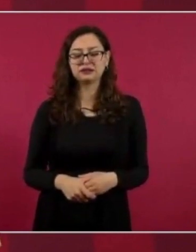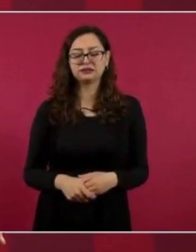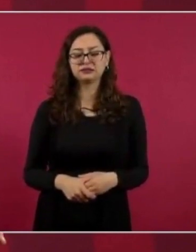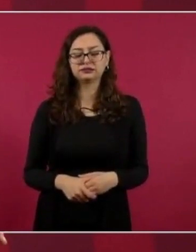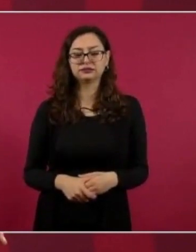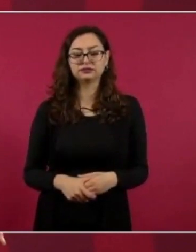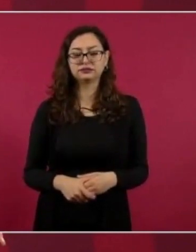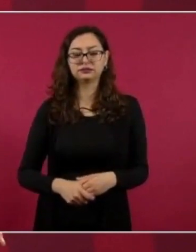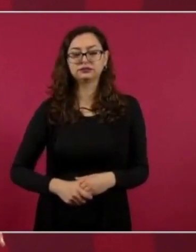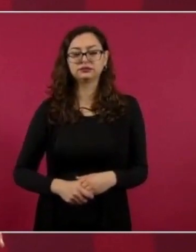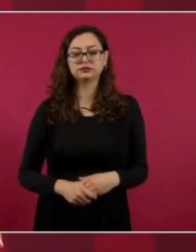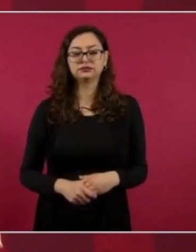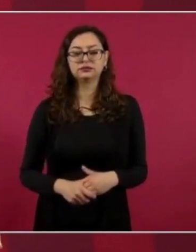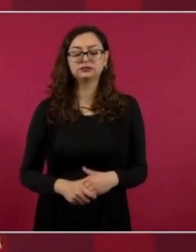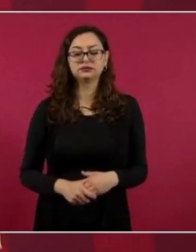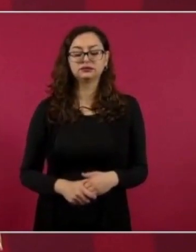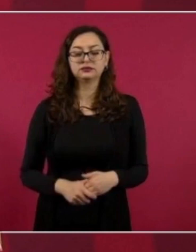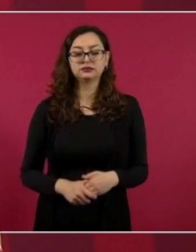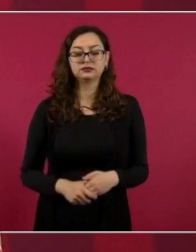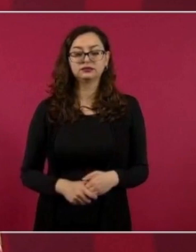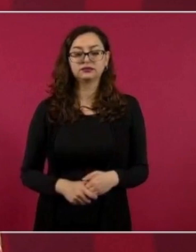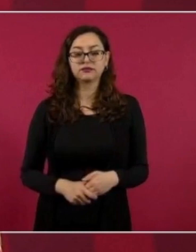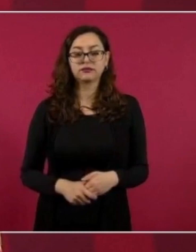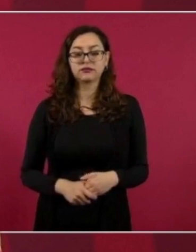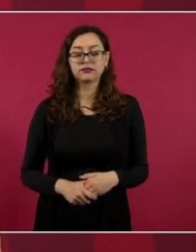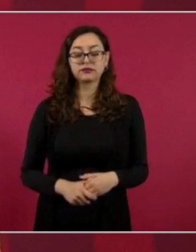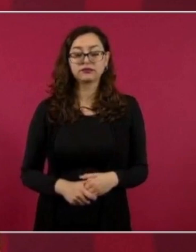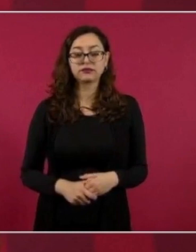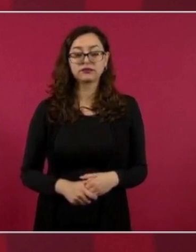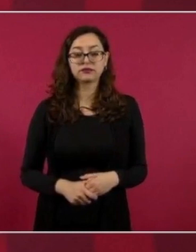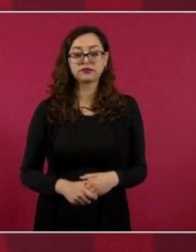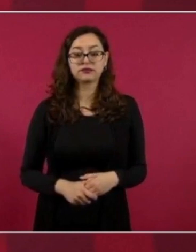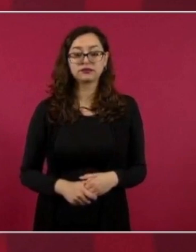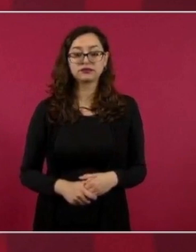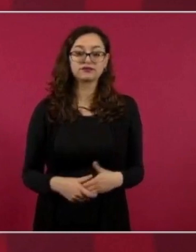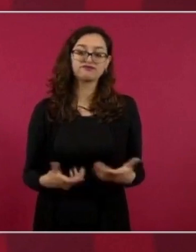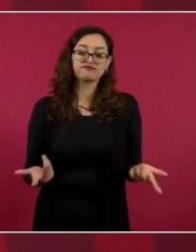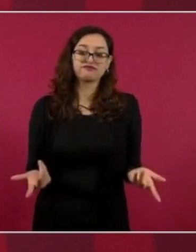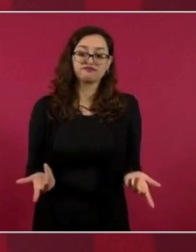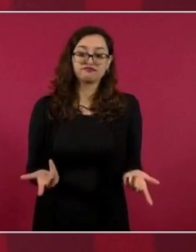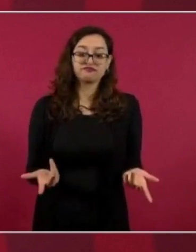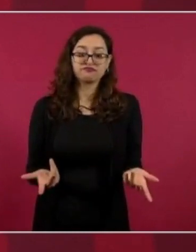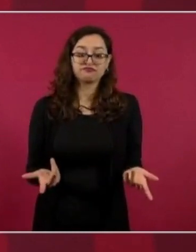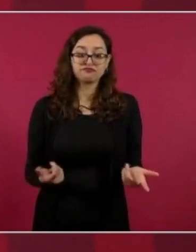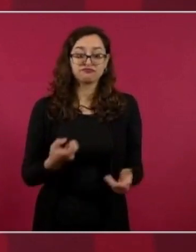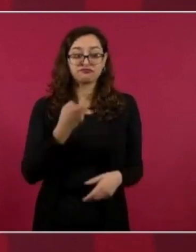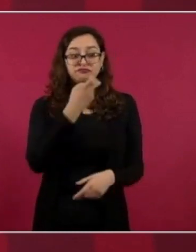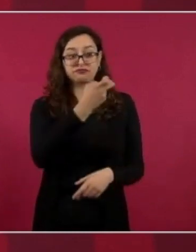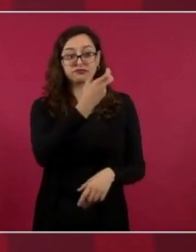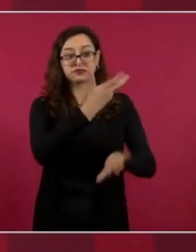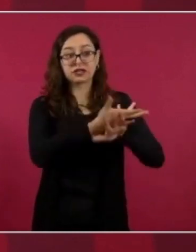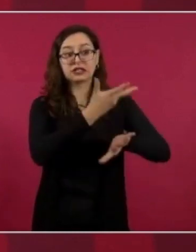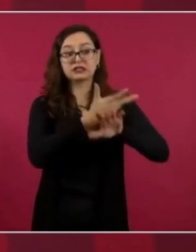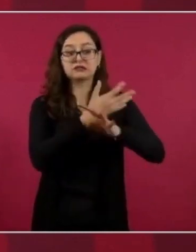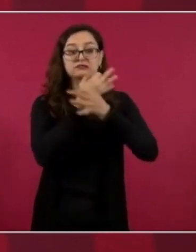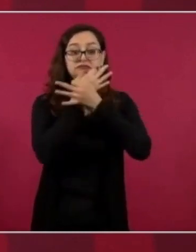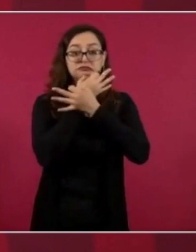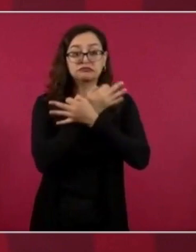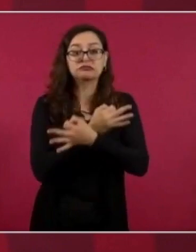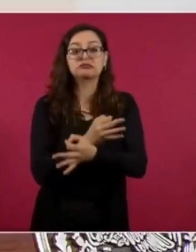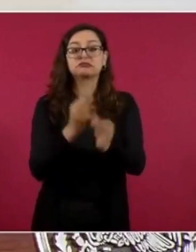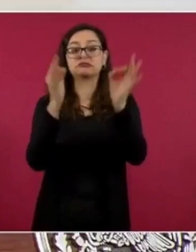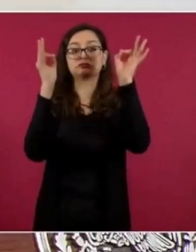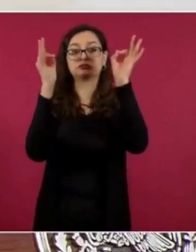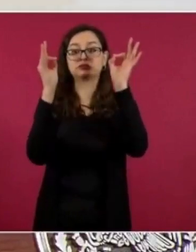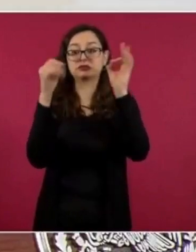aquí sí, el Reformas, imagínense, todo lo